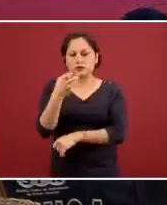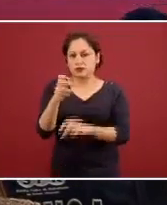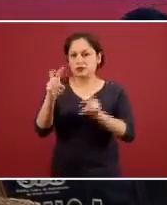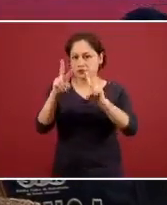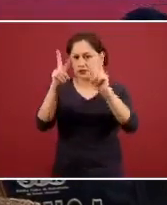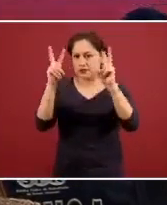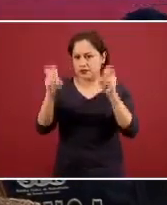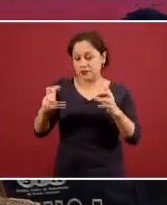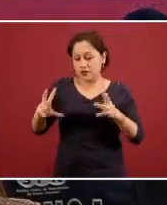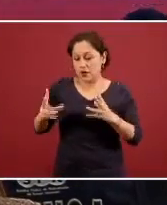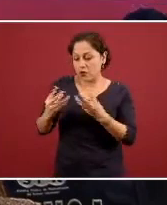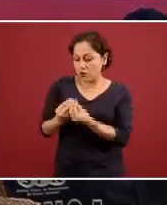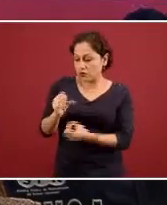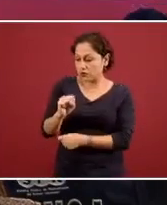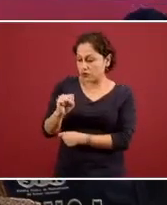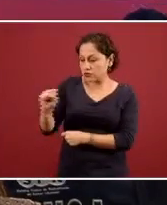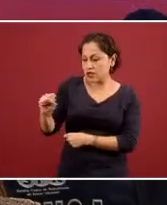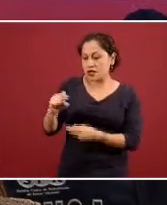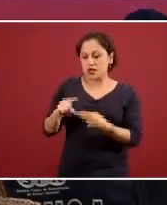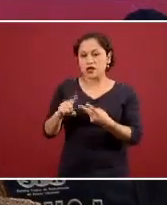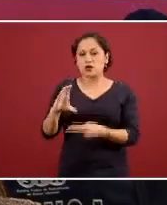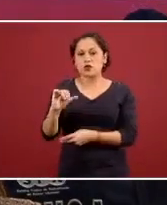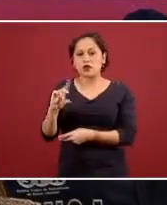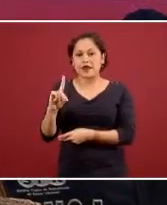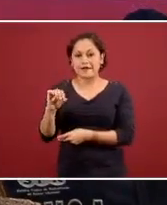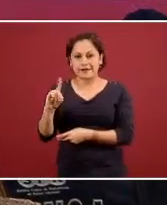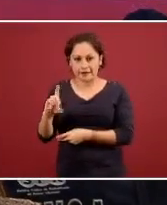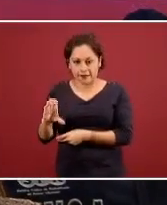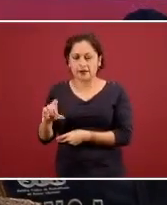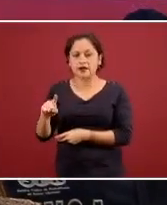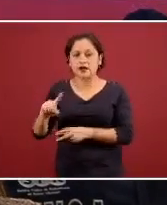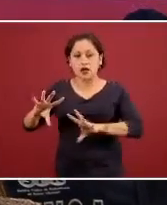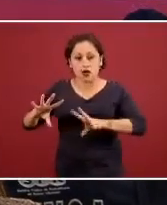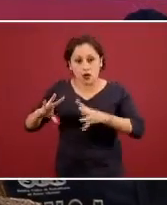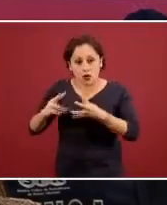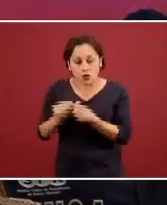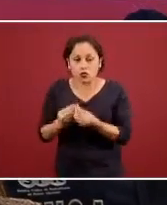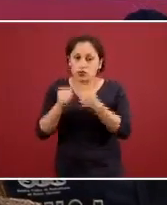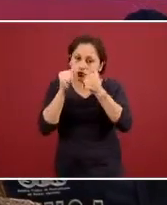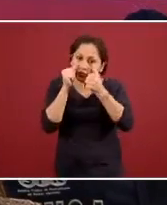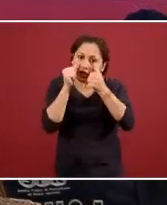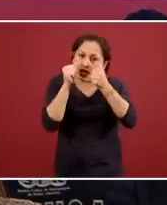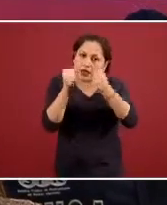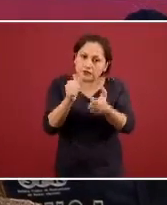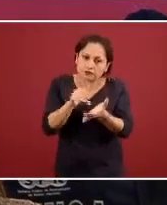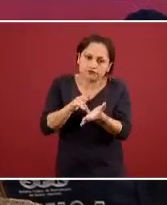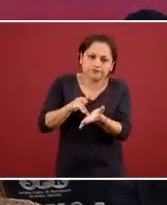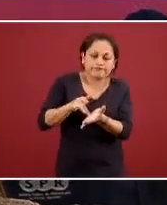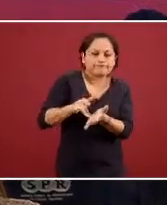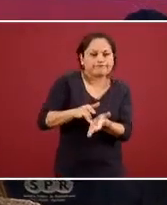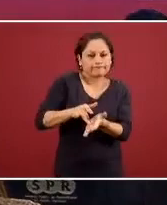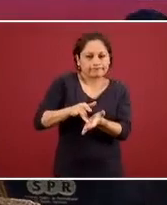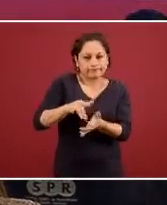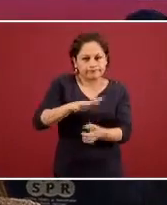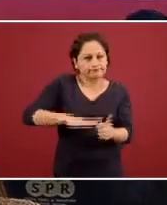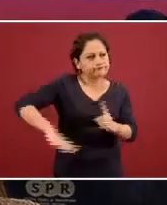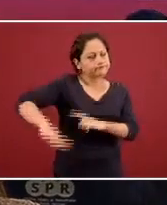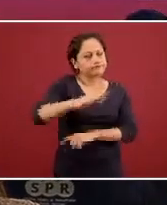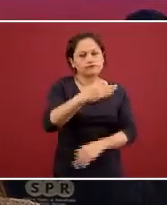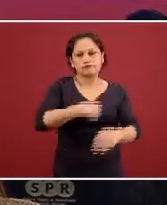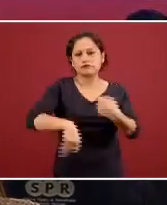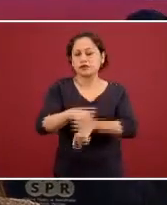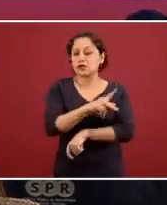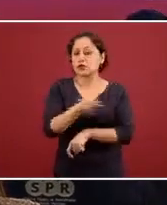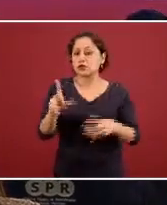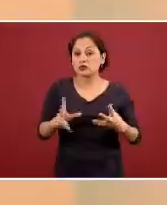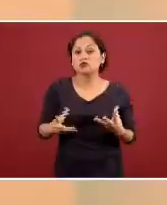la Secretaría de Salud la CONADIC está lista para emprender todas las acciones y dar todo el apoyo que sea necesario para que todos juntos